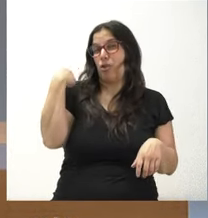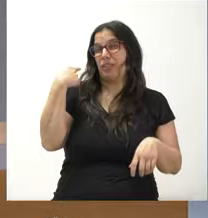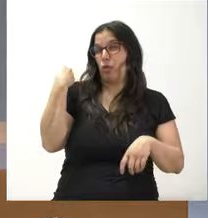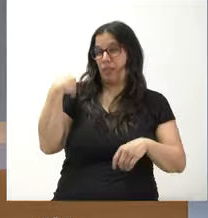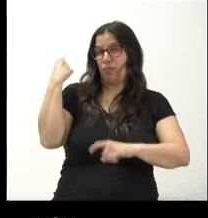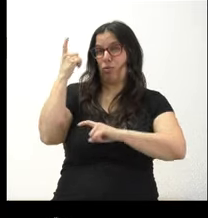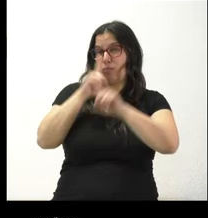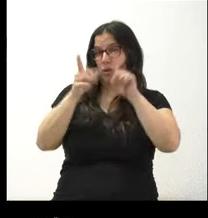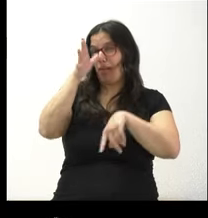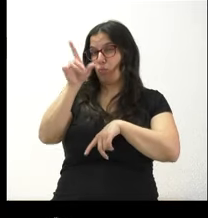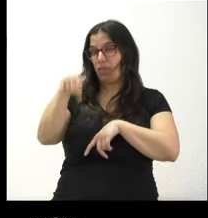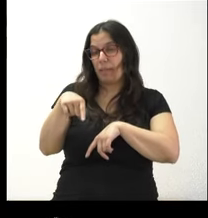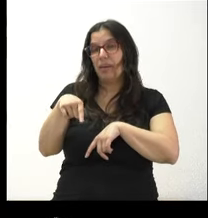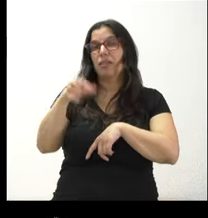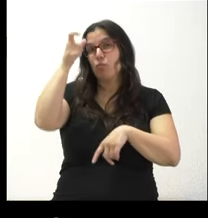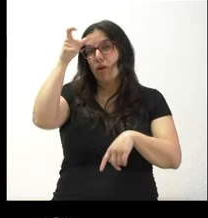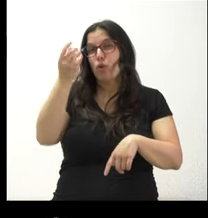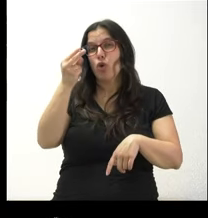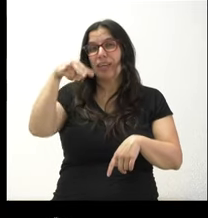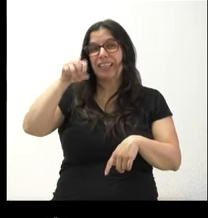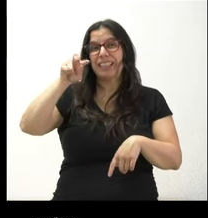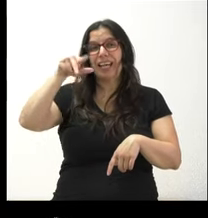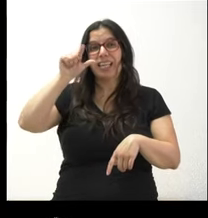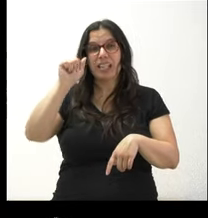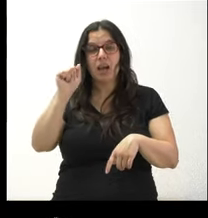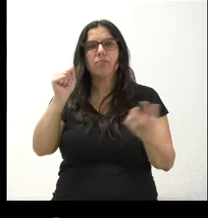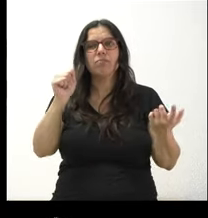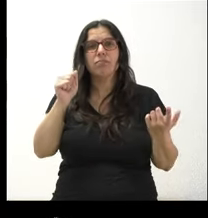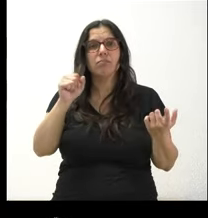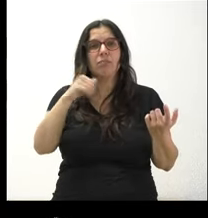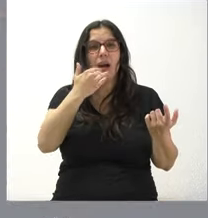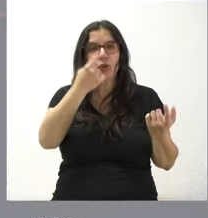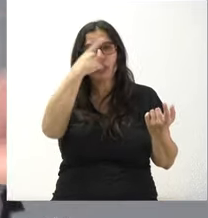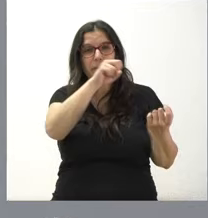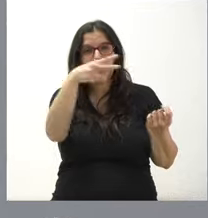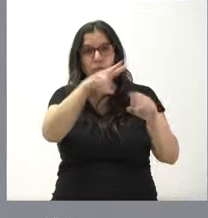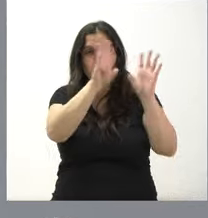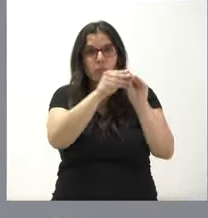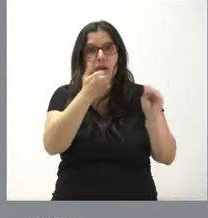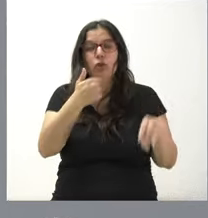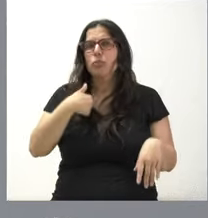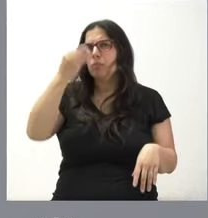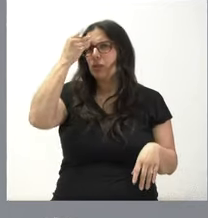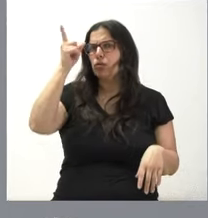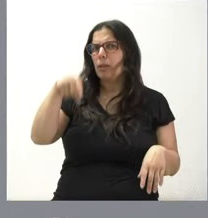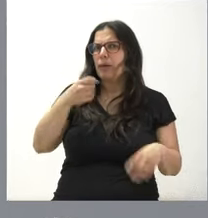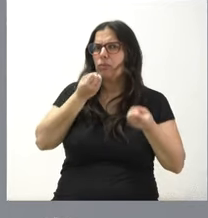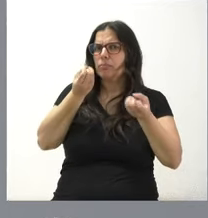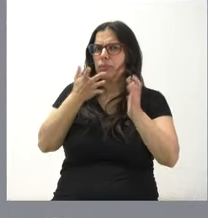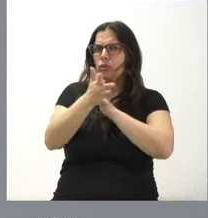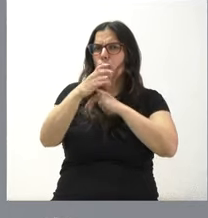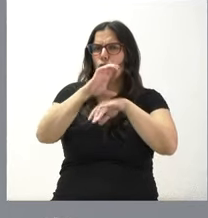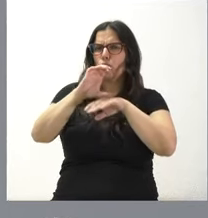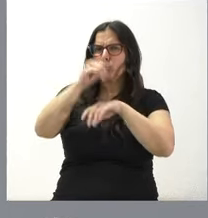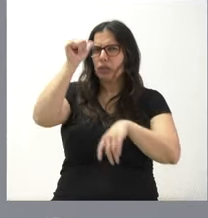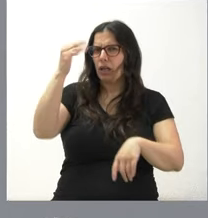¿Nos puede adelantar algo de la investigación que se anunció hace un año? Pues yo creo que dio cuenta también de ello el consejero y,